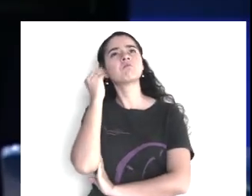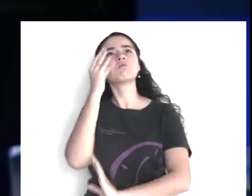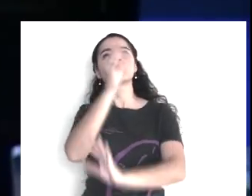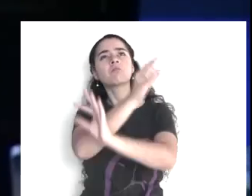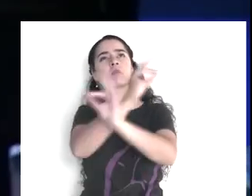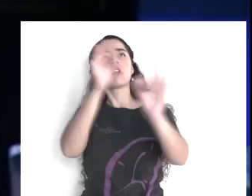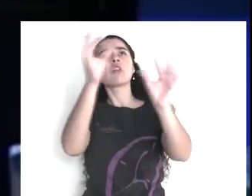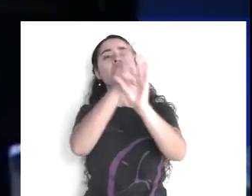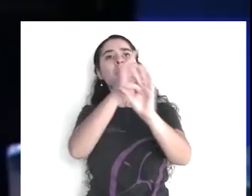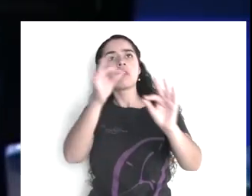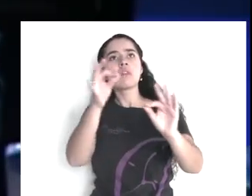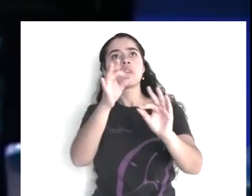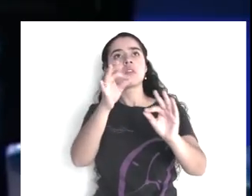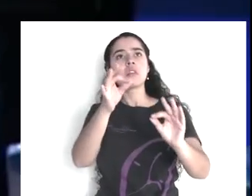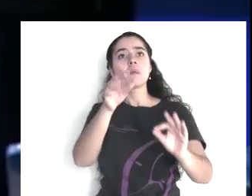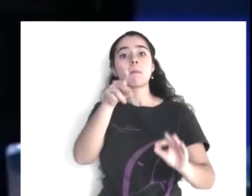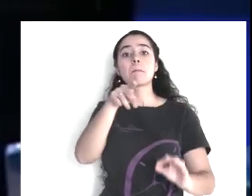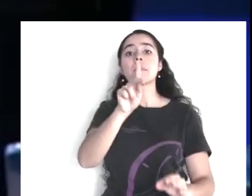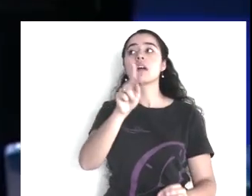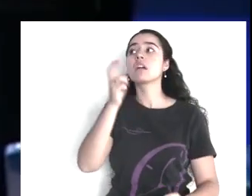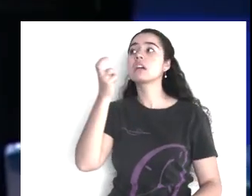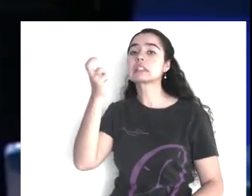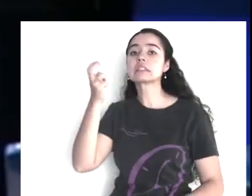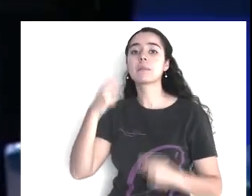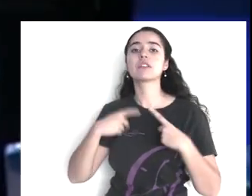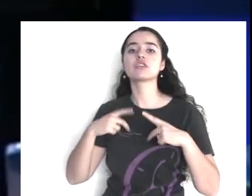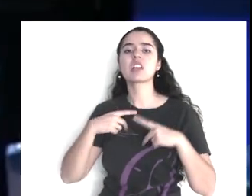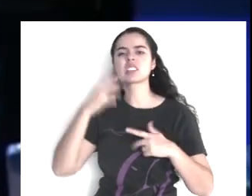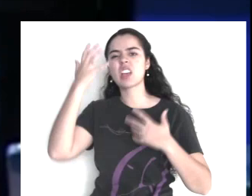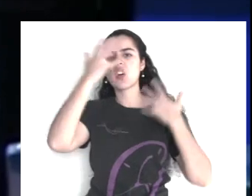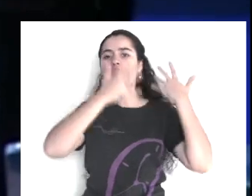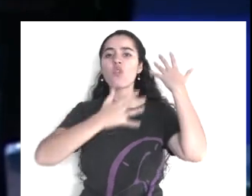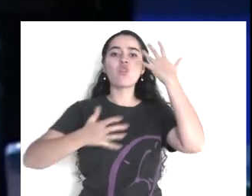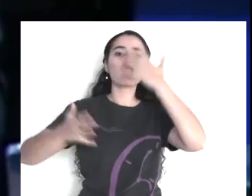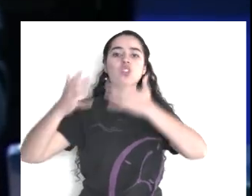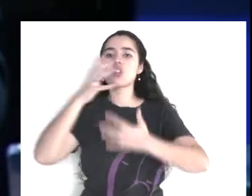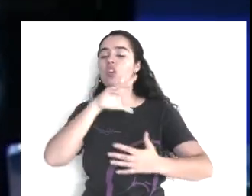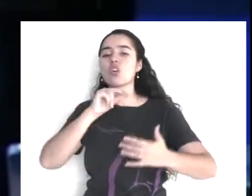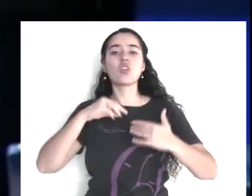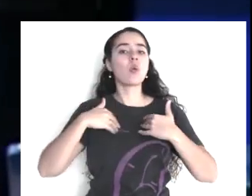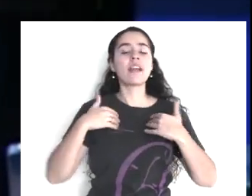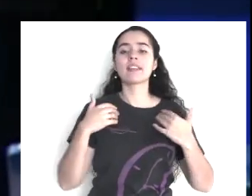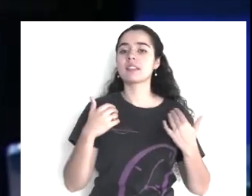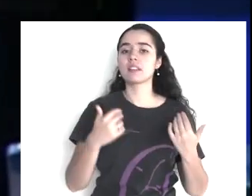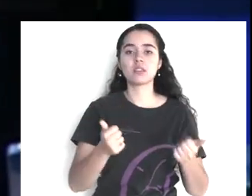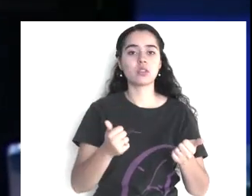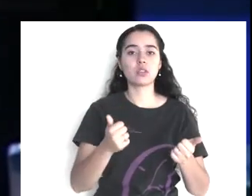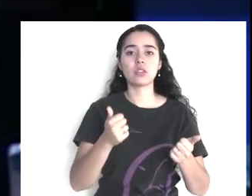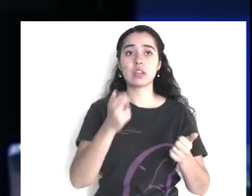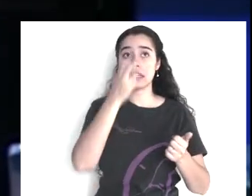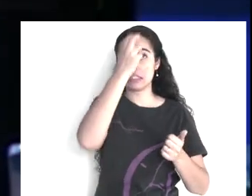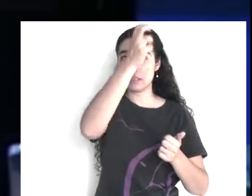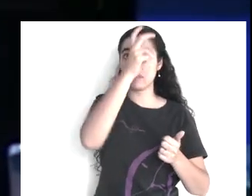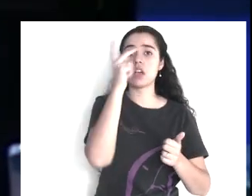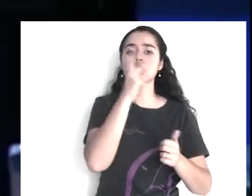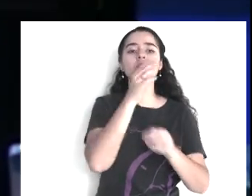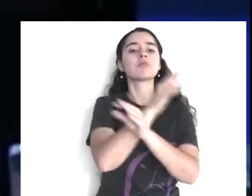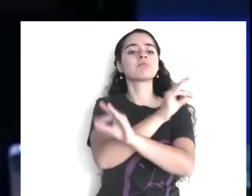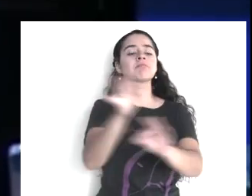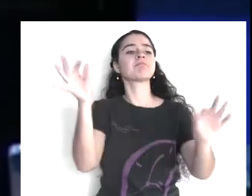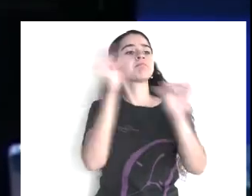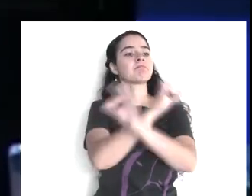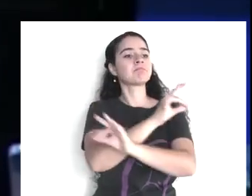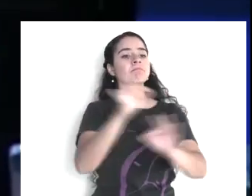nunca dijo, pues esta persona, que escuchó, lo que el pastor, nunca dijo, ese es un problema, que yo mismo,